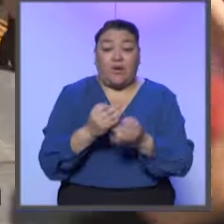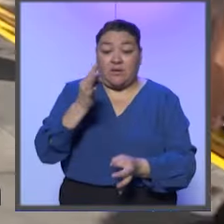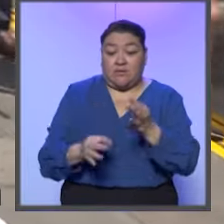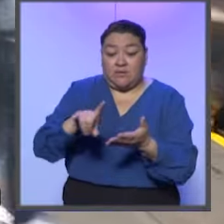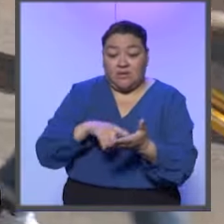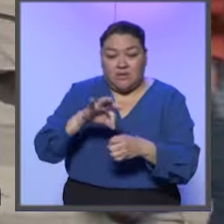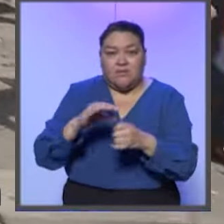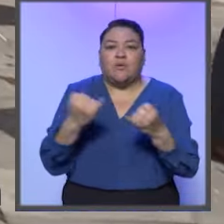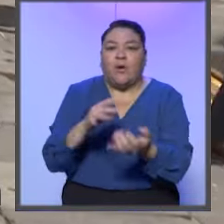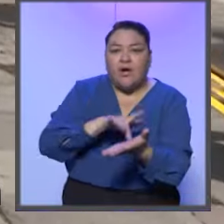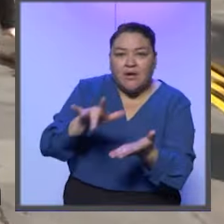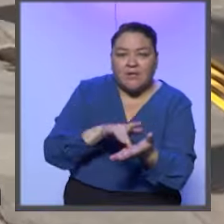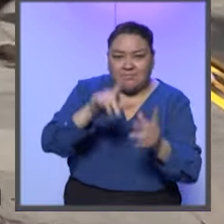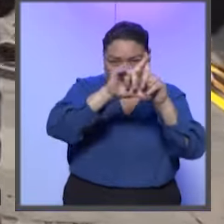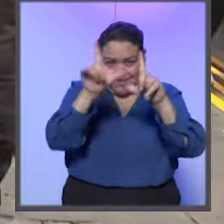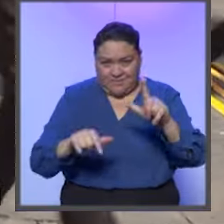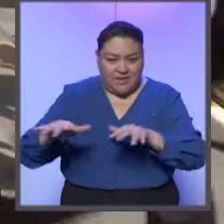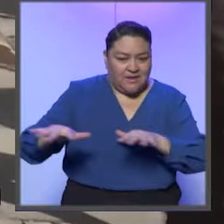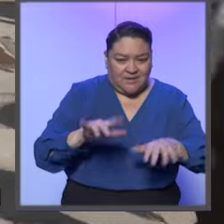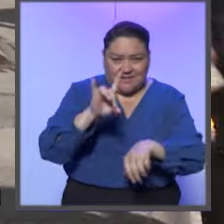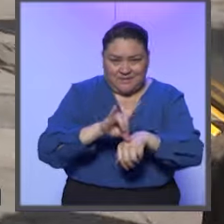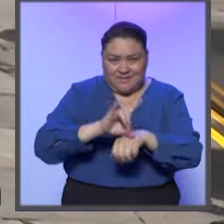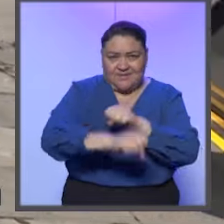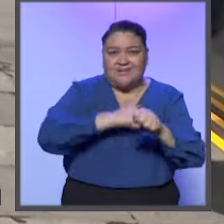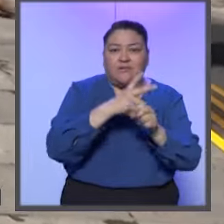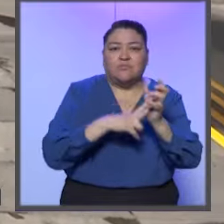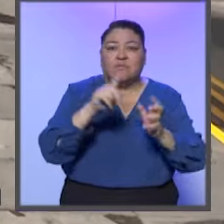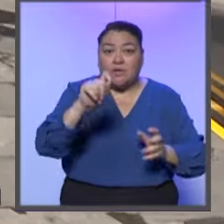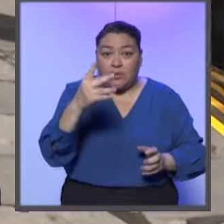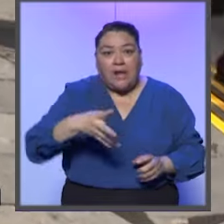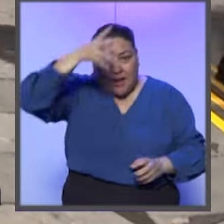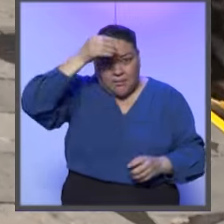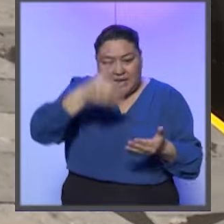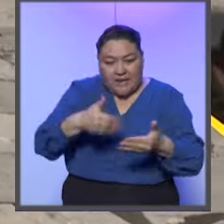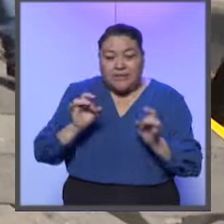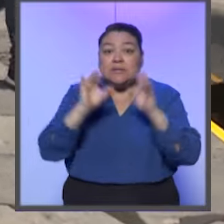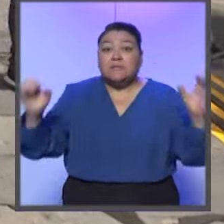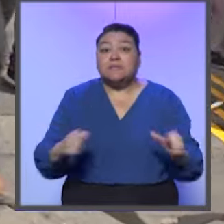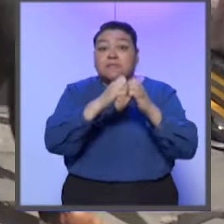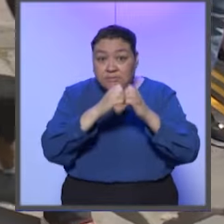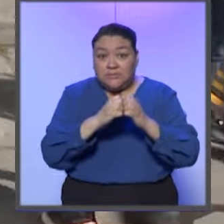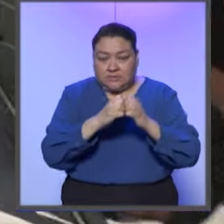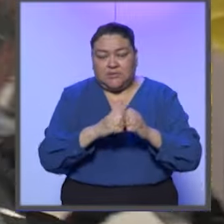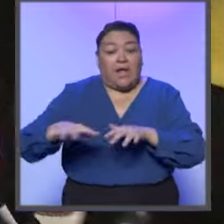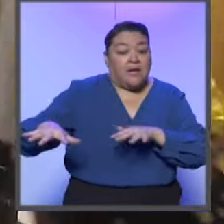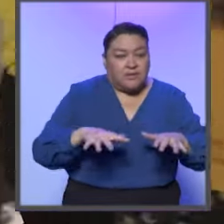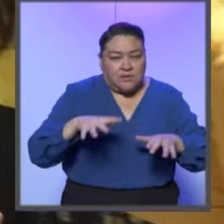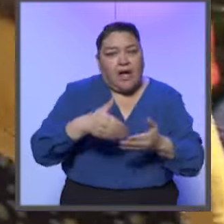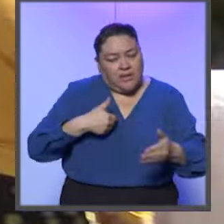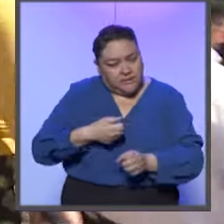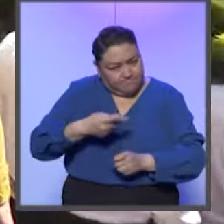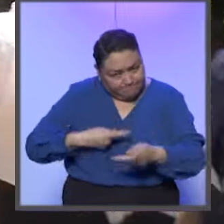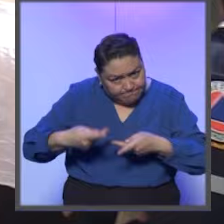El Tribunal Electoral se sumó al Simulacro Nacional 2024 como parte de la cultura de prevención ante contingencias naturales, en este